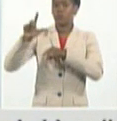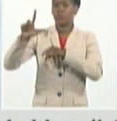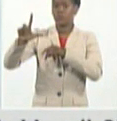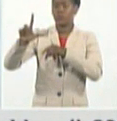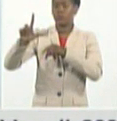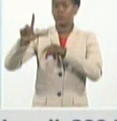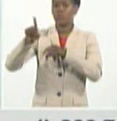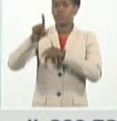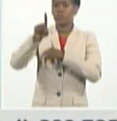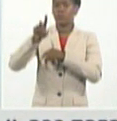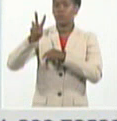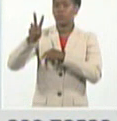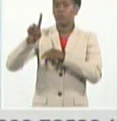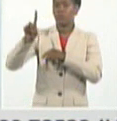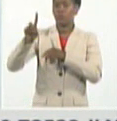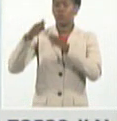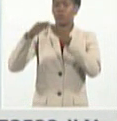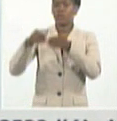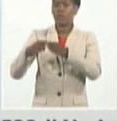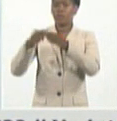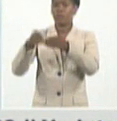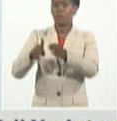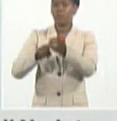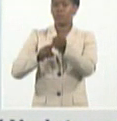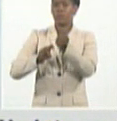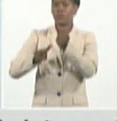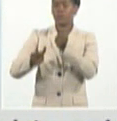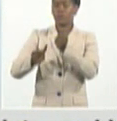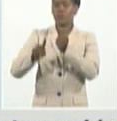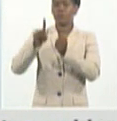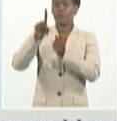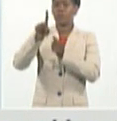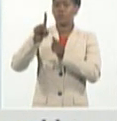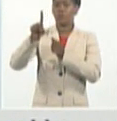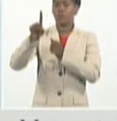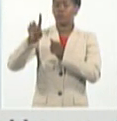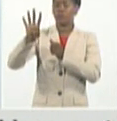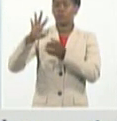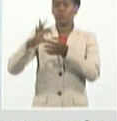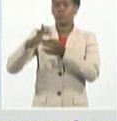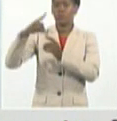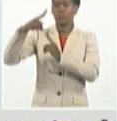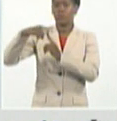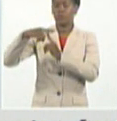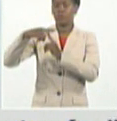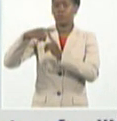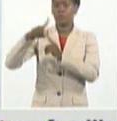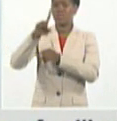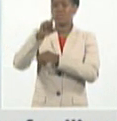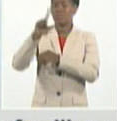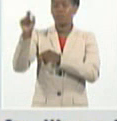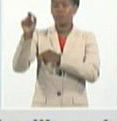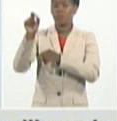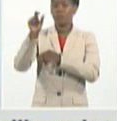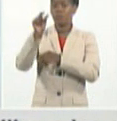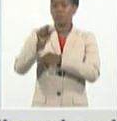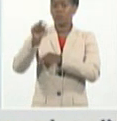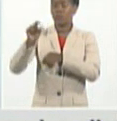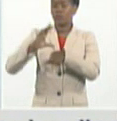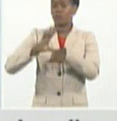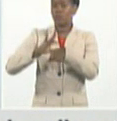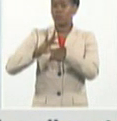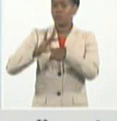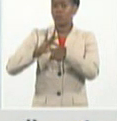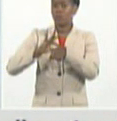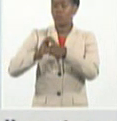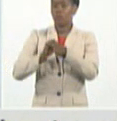131 en Granma, 114 en Guantánamo y 100 pacientes diagnosticados en